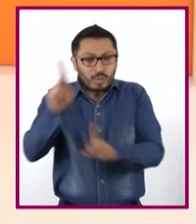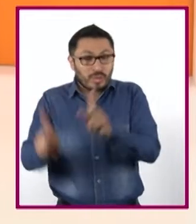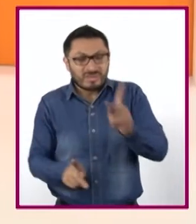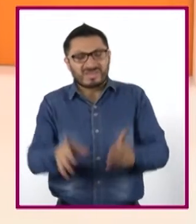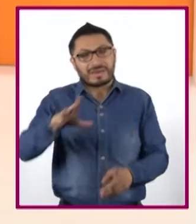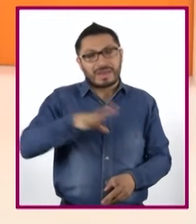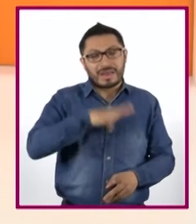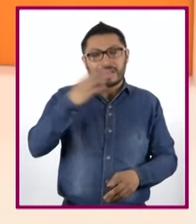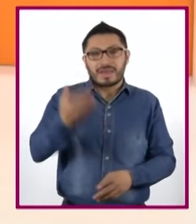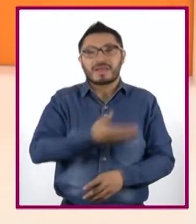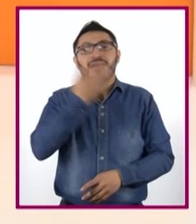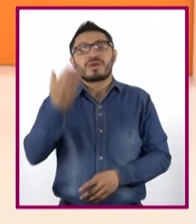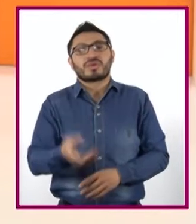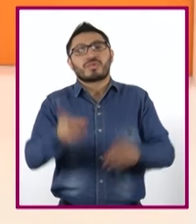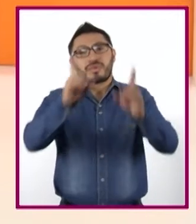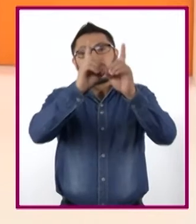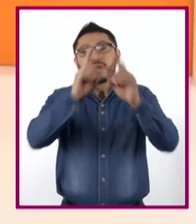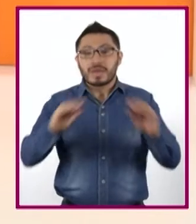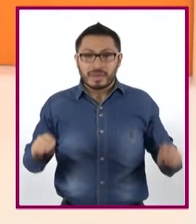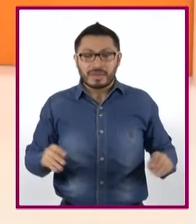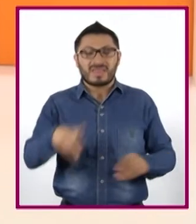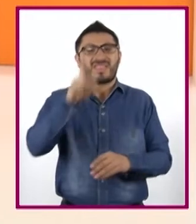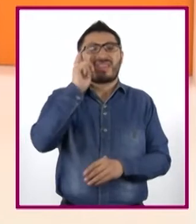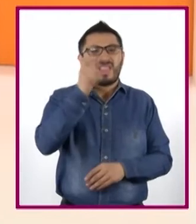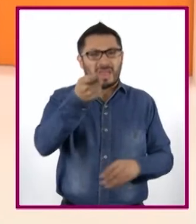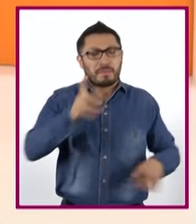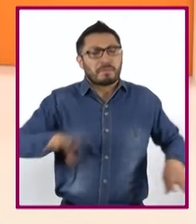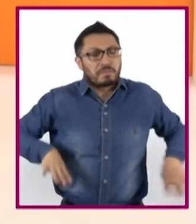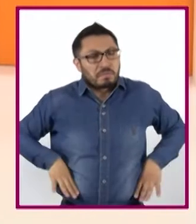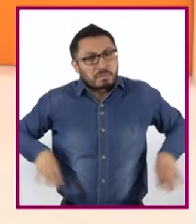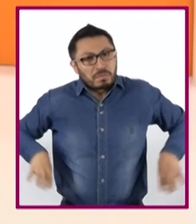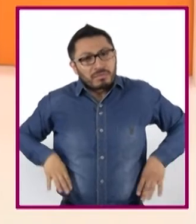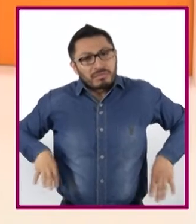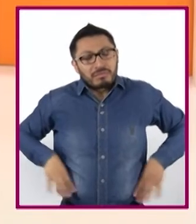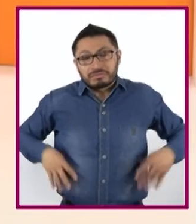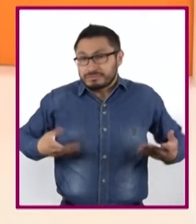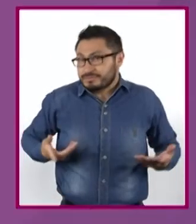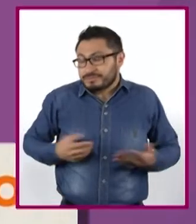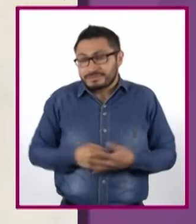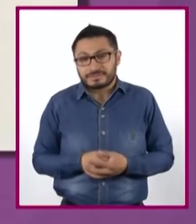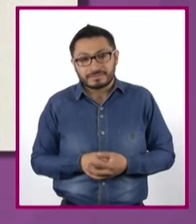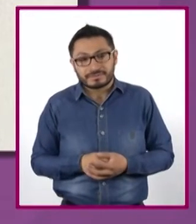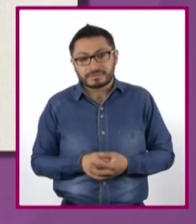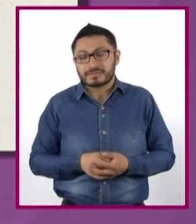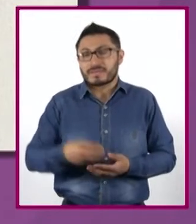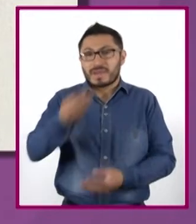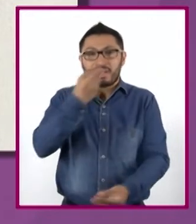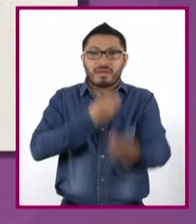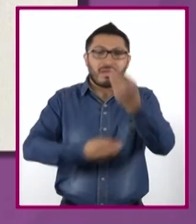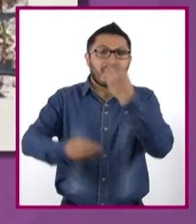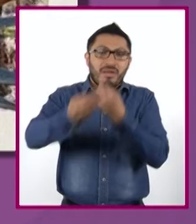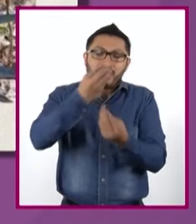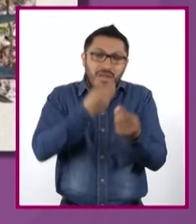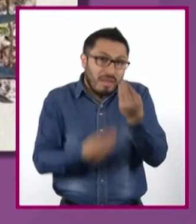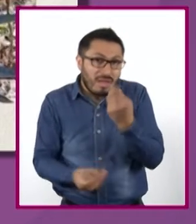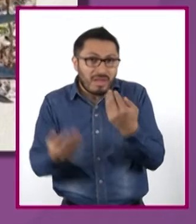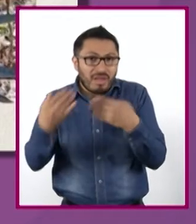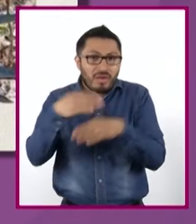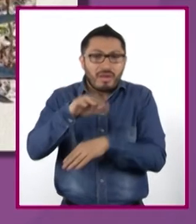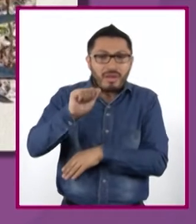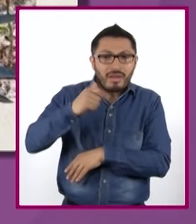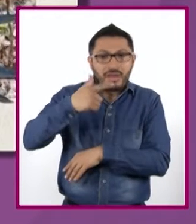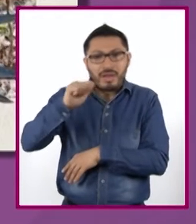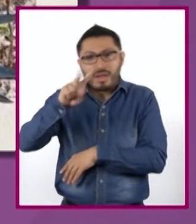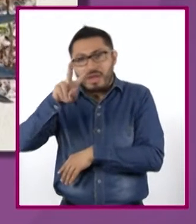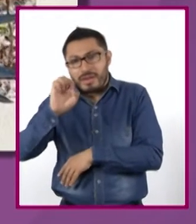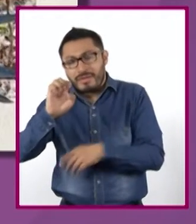tradición del desierto. Sus características son alimentación basada en agave,